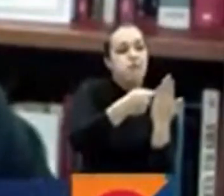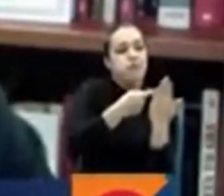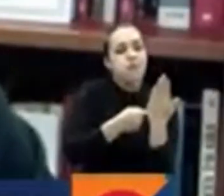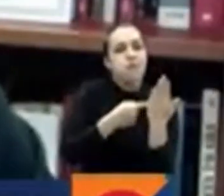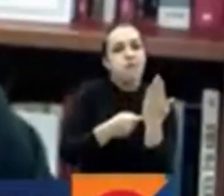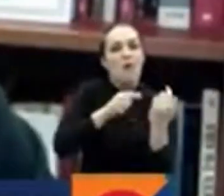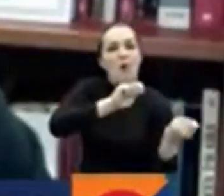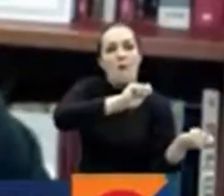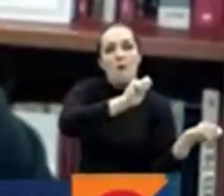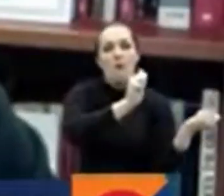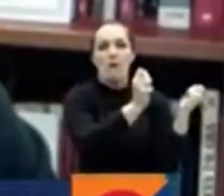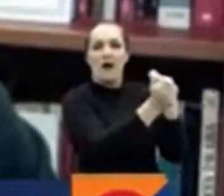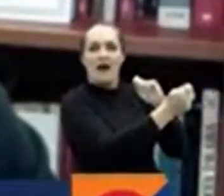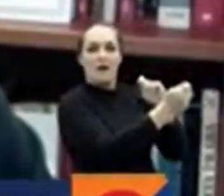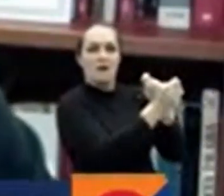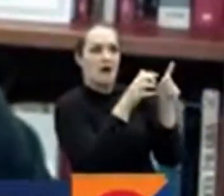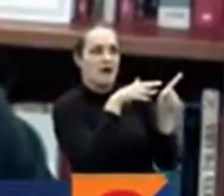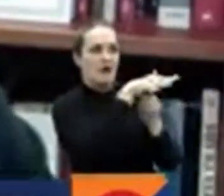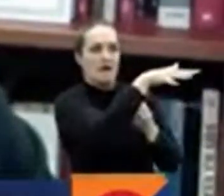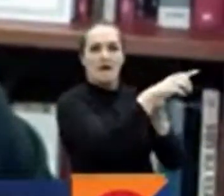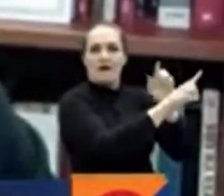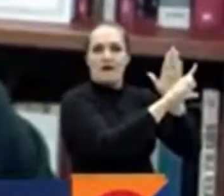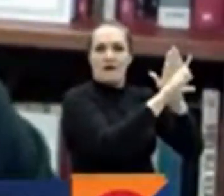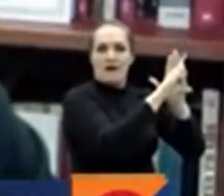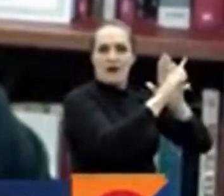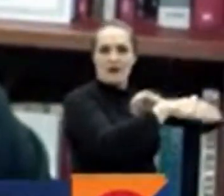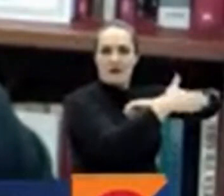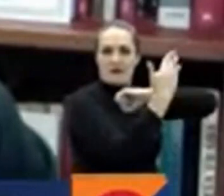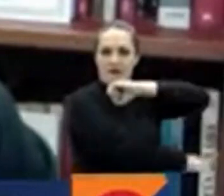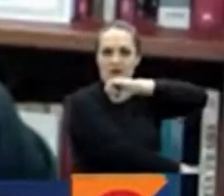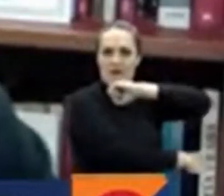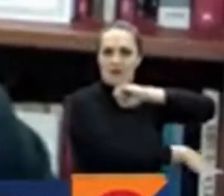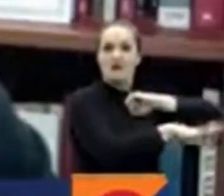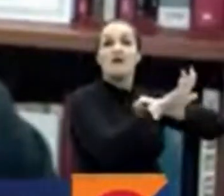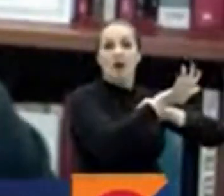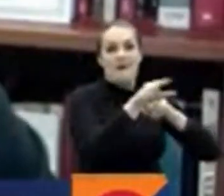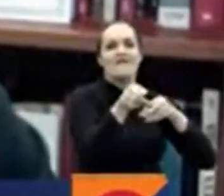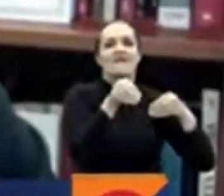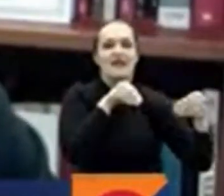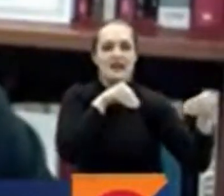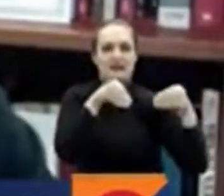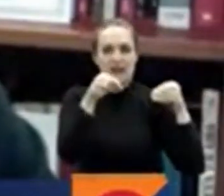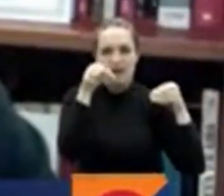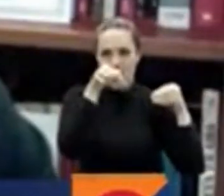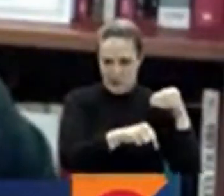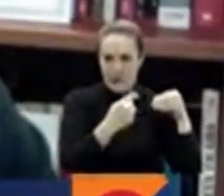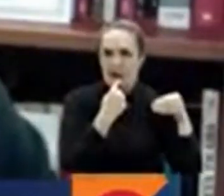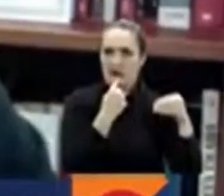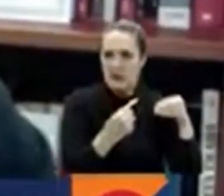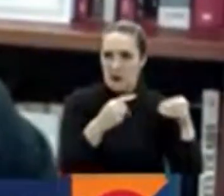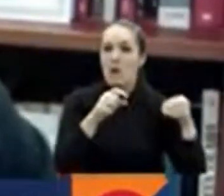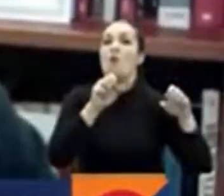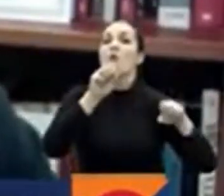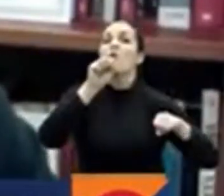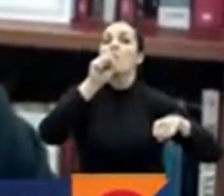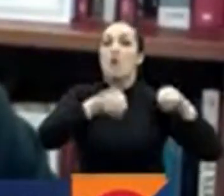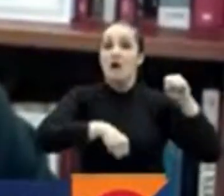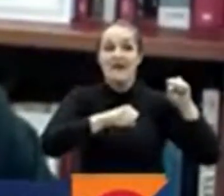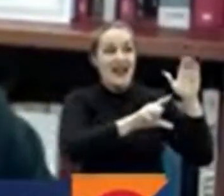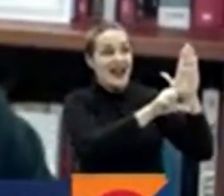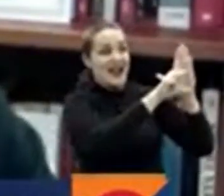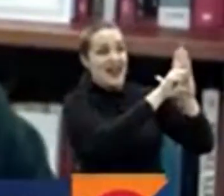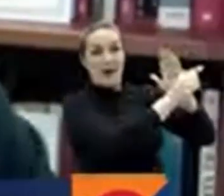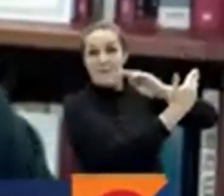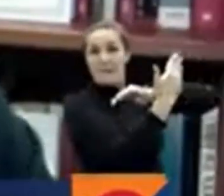régimen punitivo que existe hoy en el país. Se flexibilizan de acuerdo a la propia ley penal